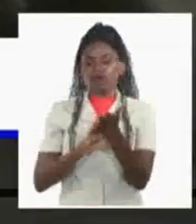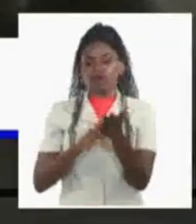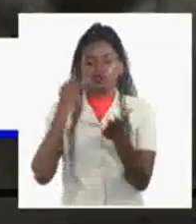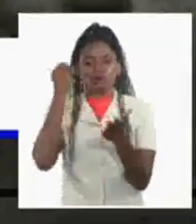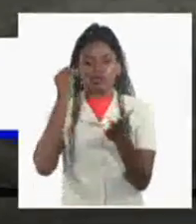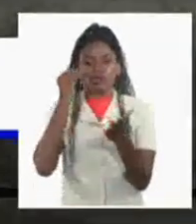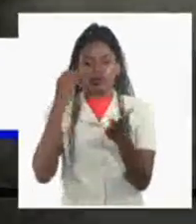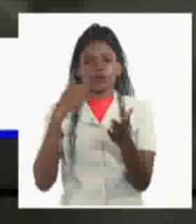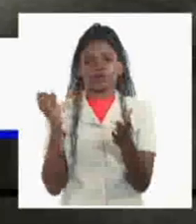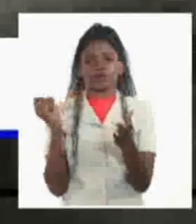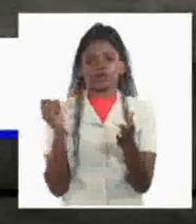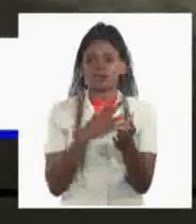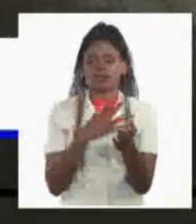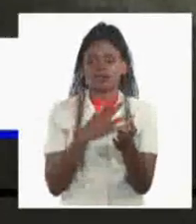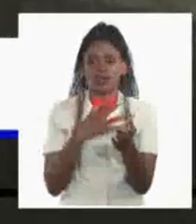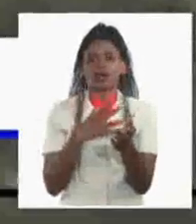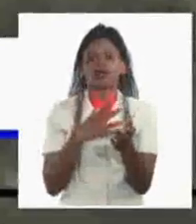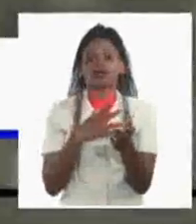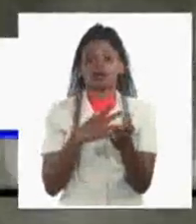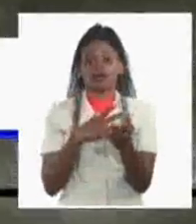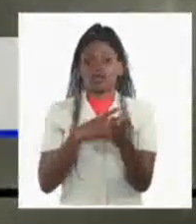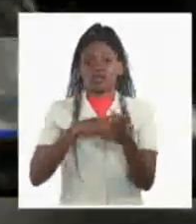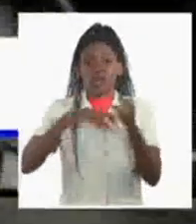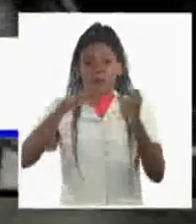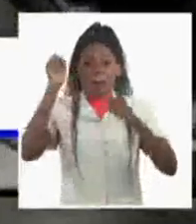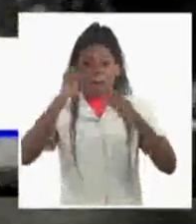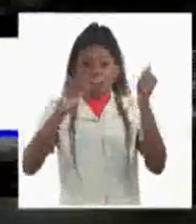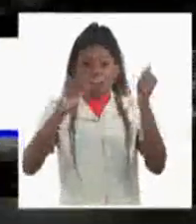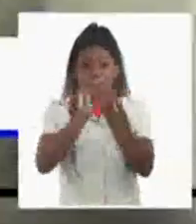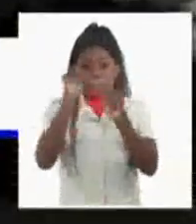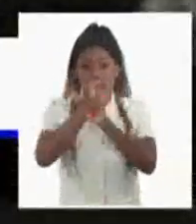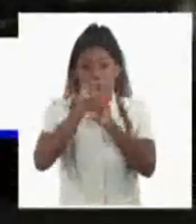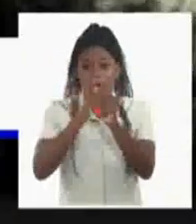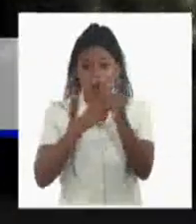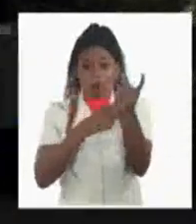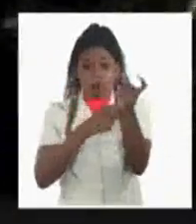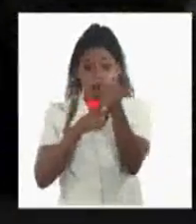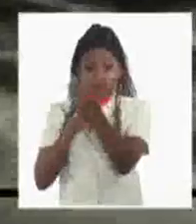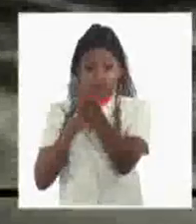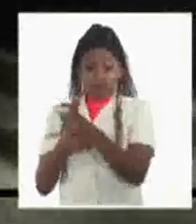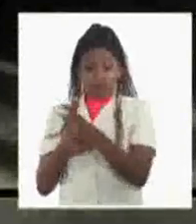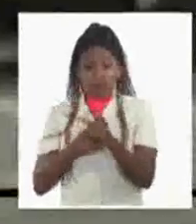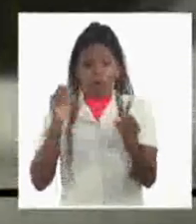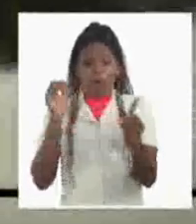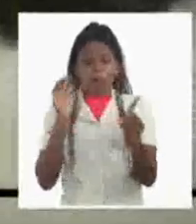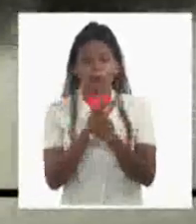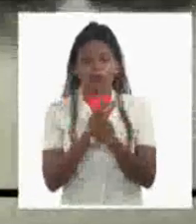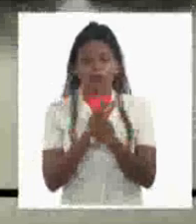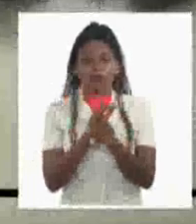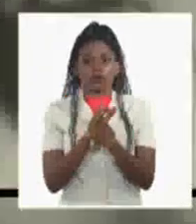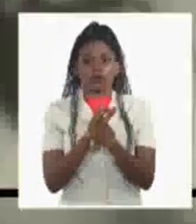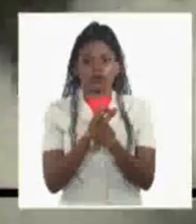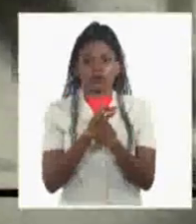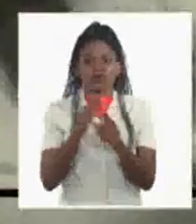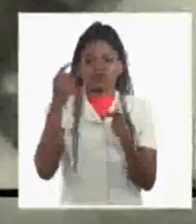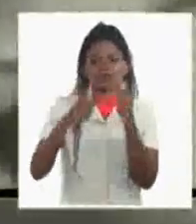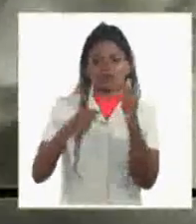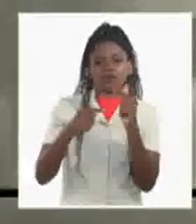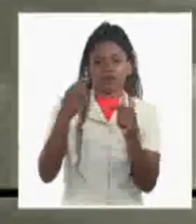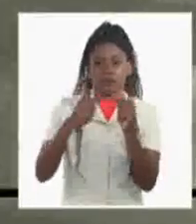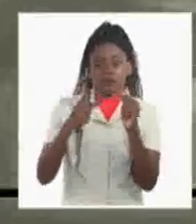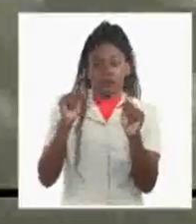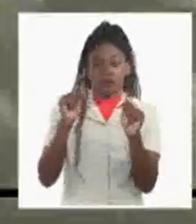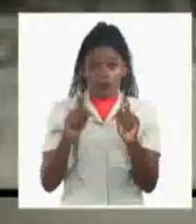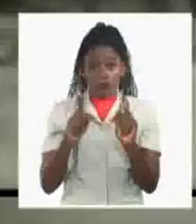La tormenta de fuego alemán contra la fortaleza de Brecht dio inicio a la traicionera invasión hitleriana.